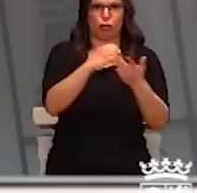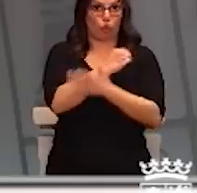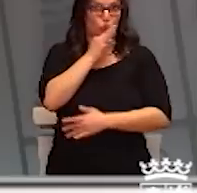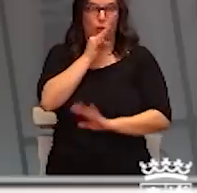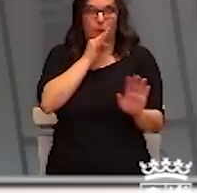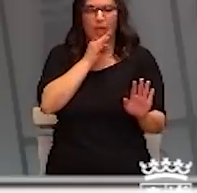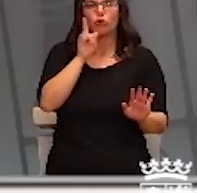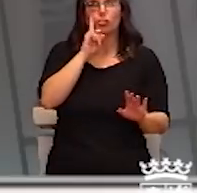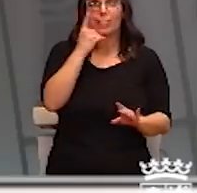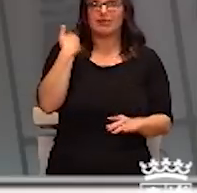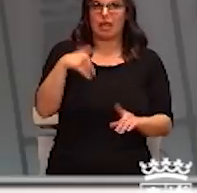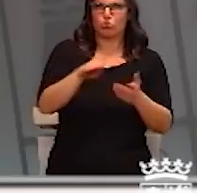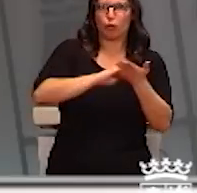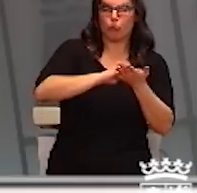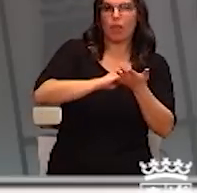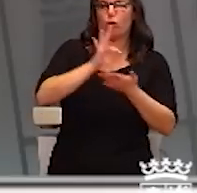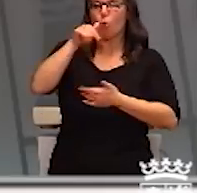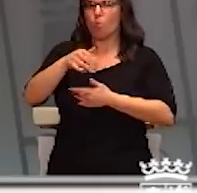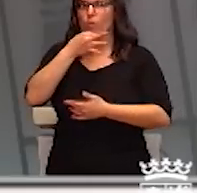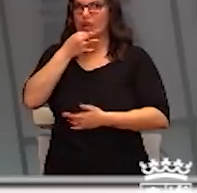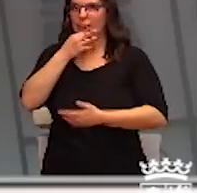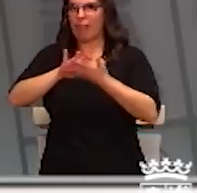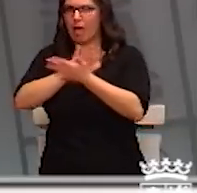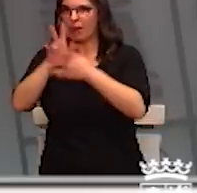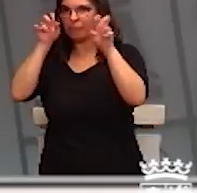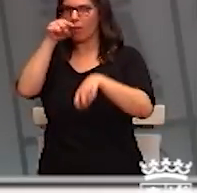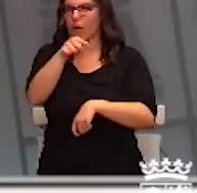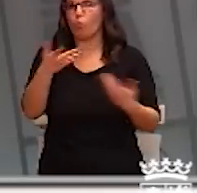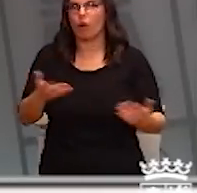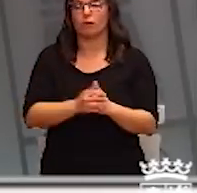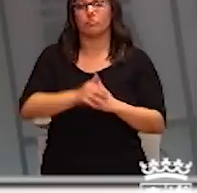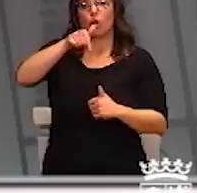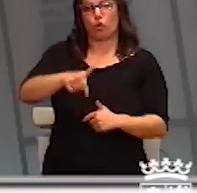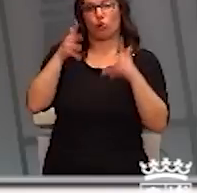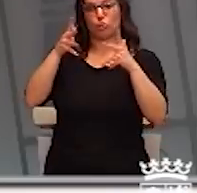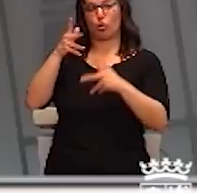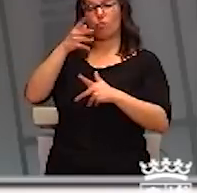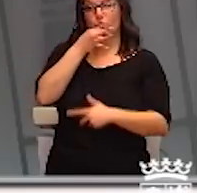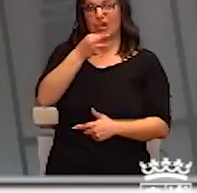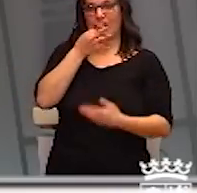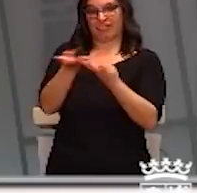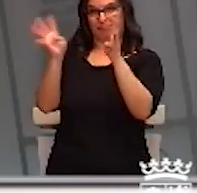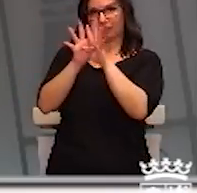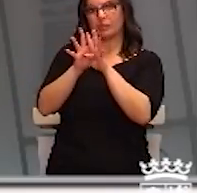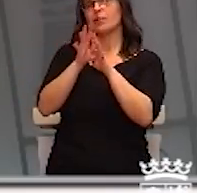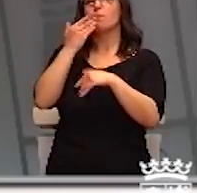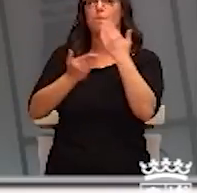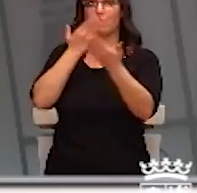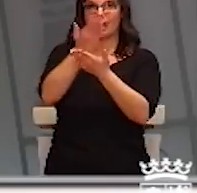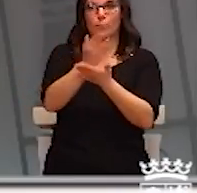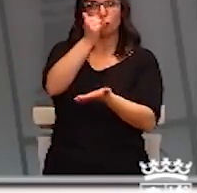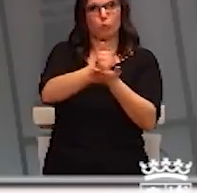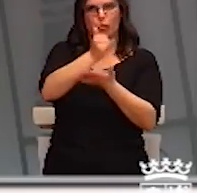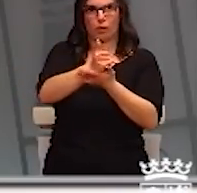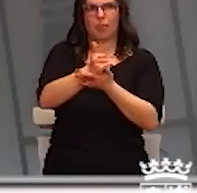Consejo de esta tarde o cómo está la situación. En el Consejo de esta tarde se habla, sobre todo pidiendo para que tengamos suficientes, pero ahora